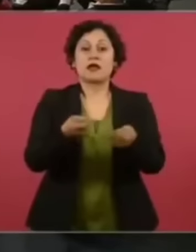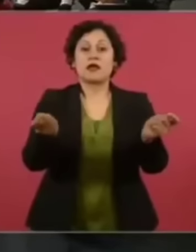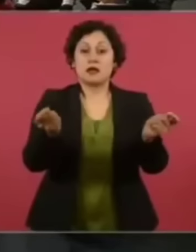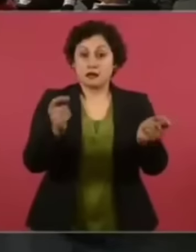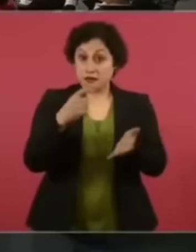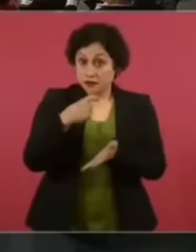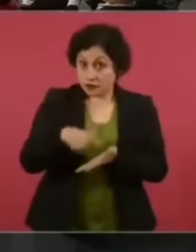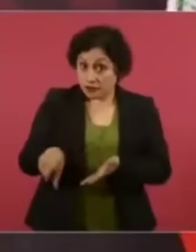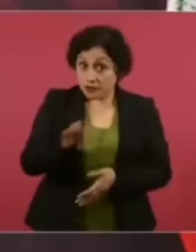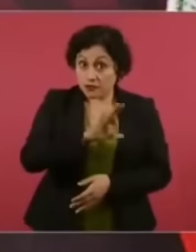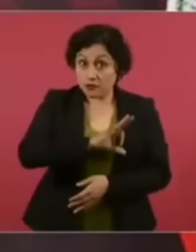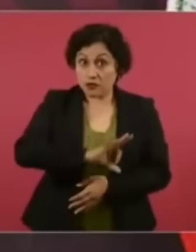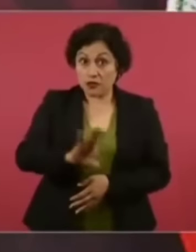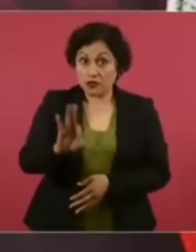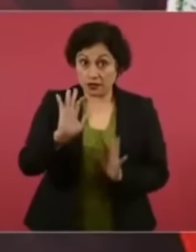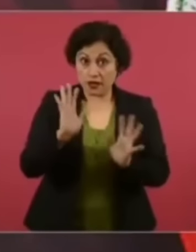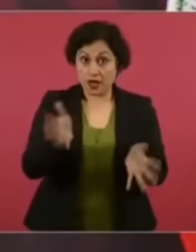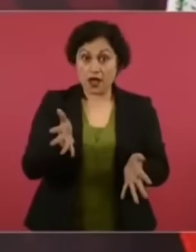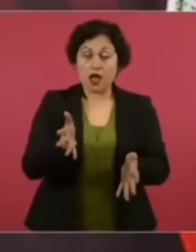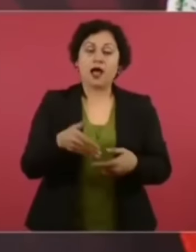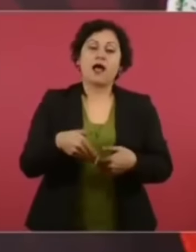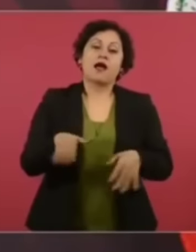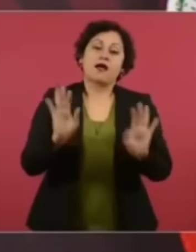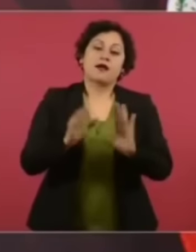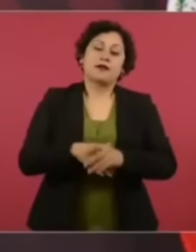adquirir. Ah,